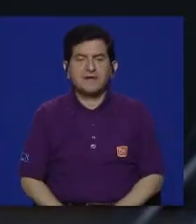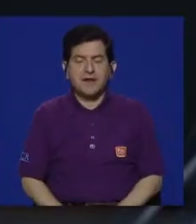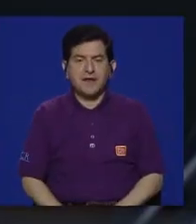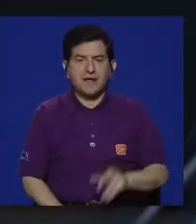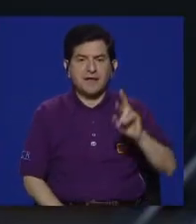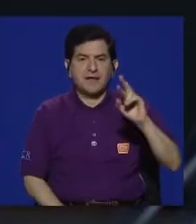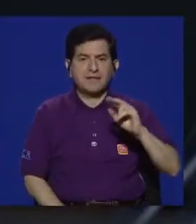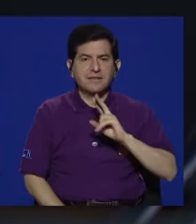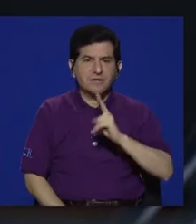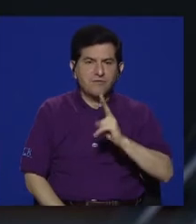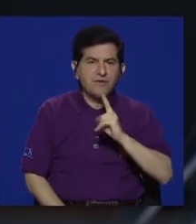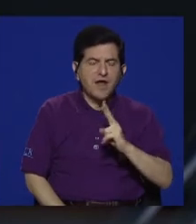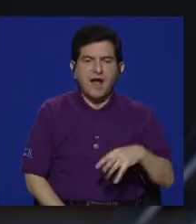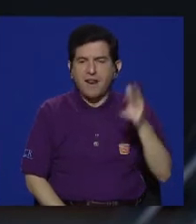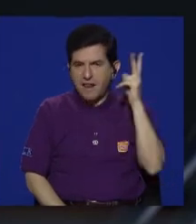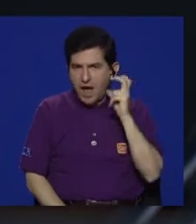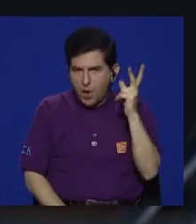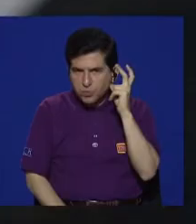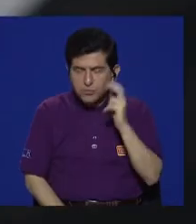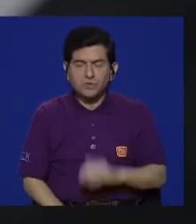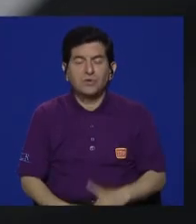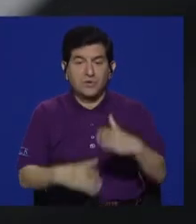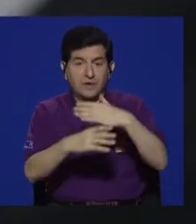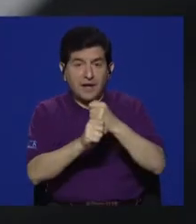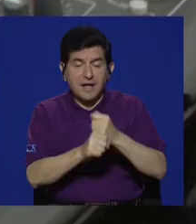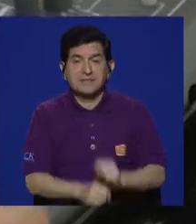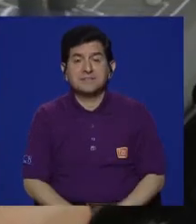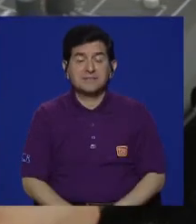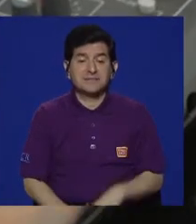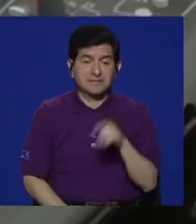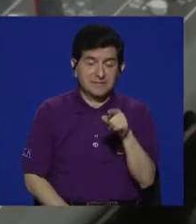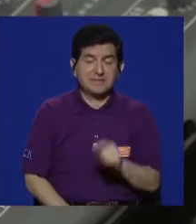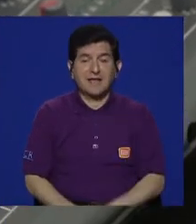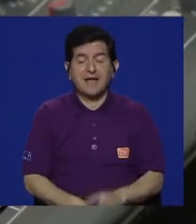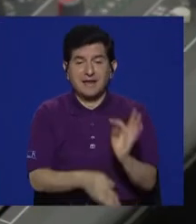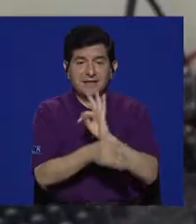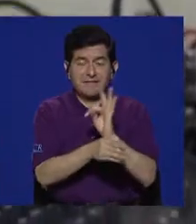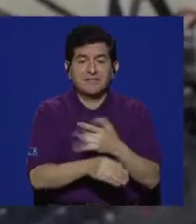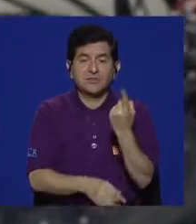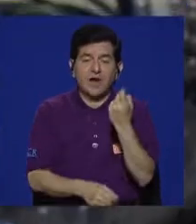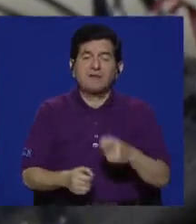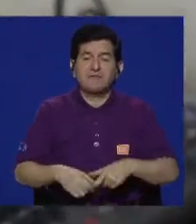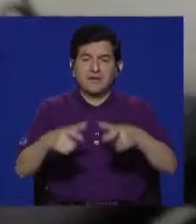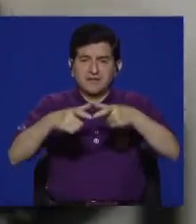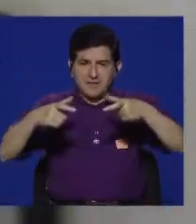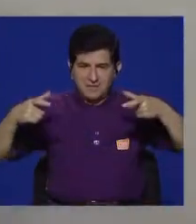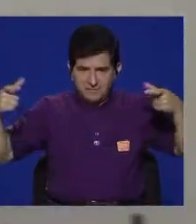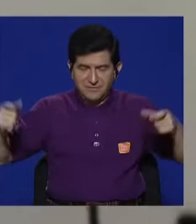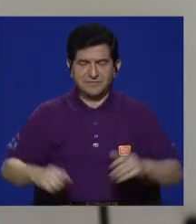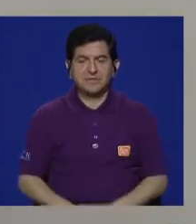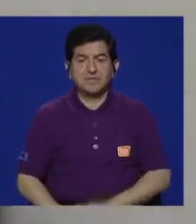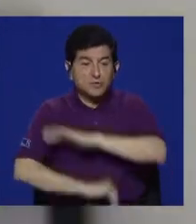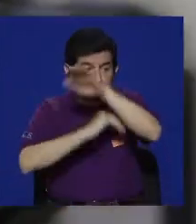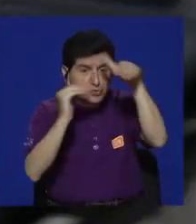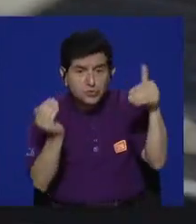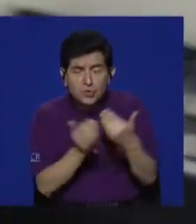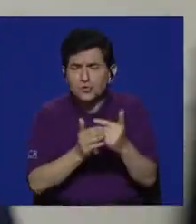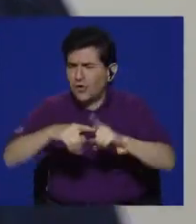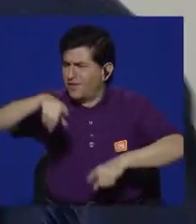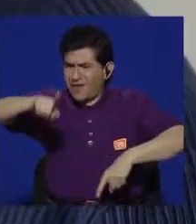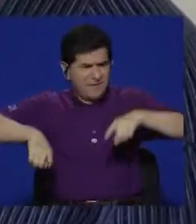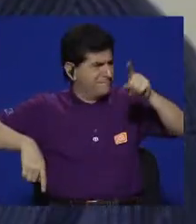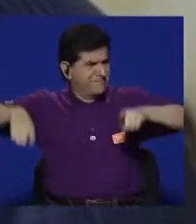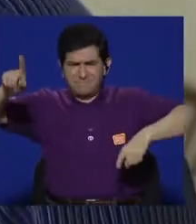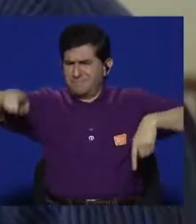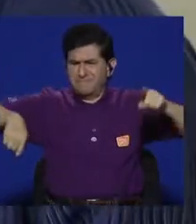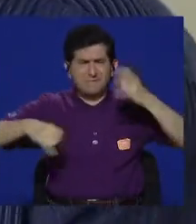y todo este tipo de tecnologías para generar radio a falta de frecuencias. Entonces, queríamos agarrar toda esa